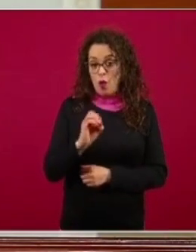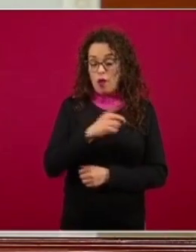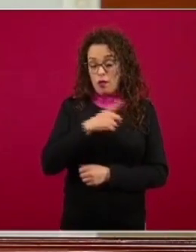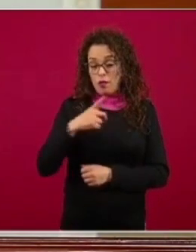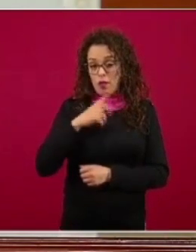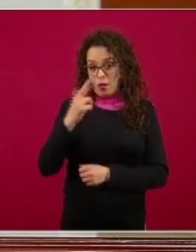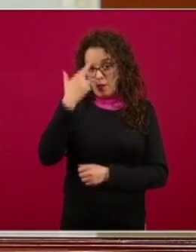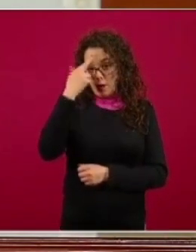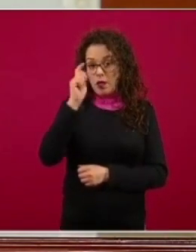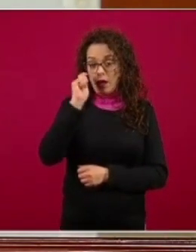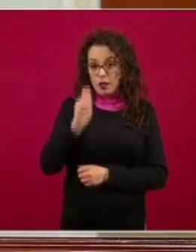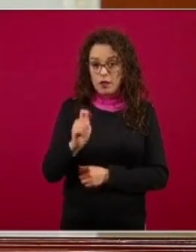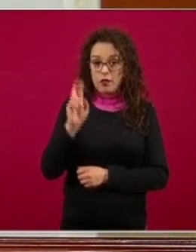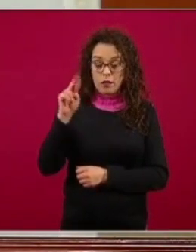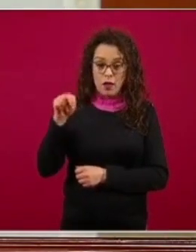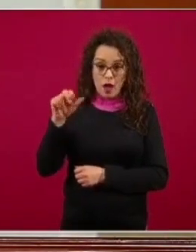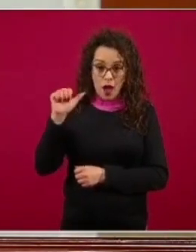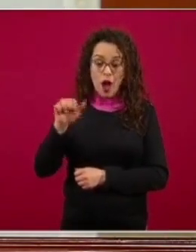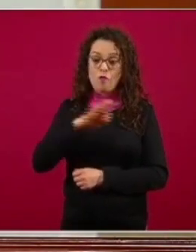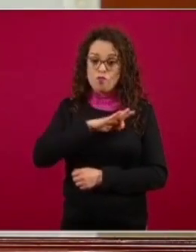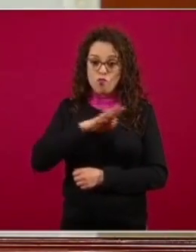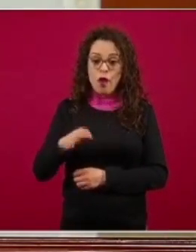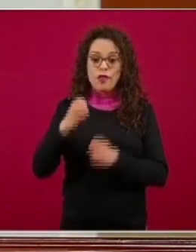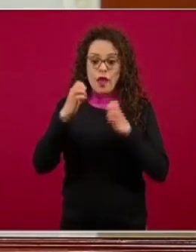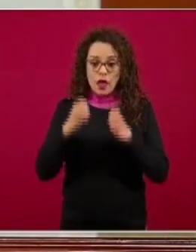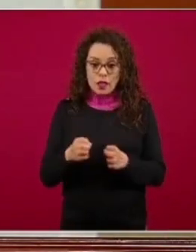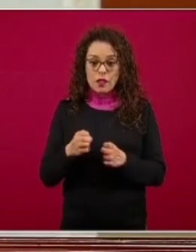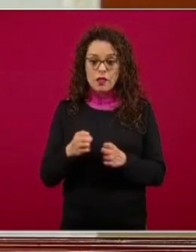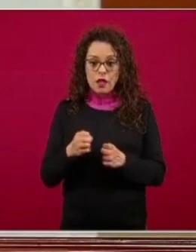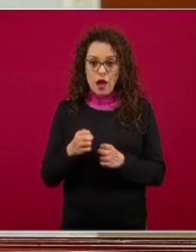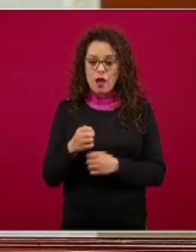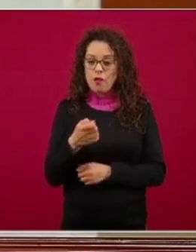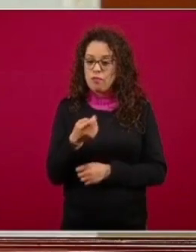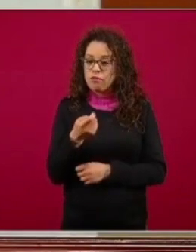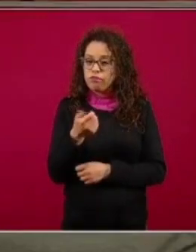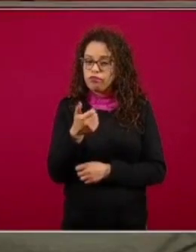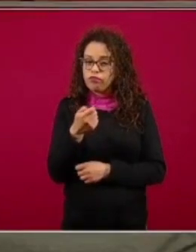puede permanecer en pequeñas cantidades en una persona